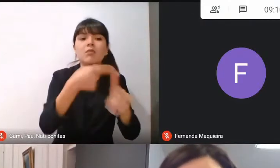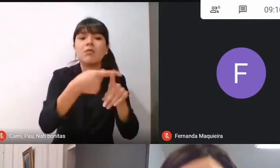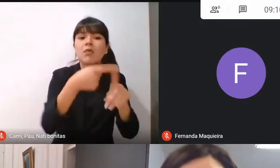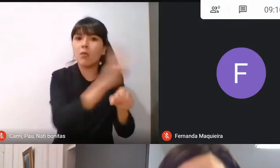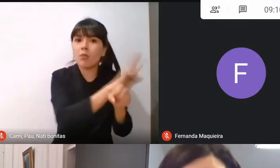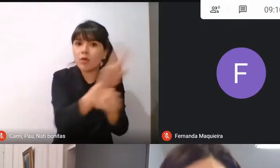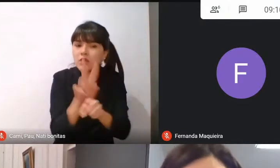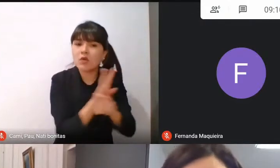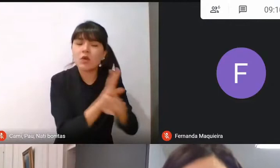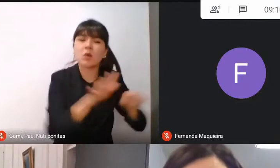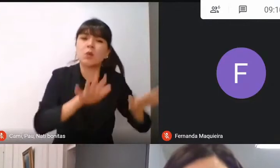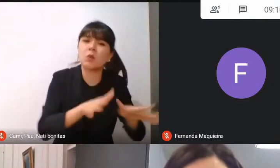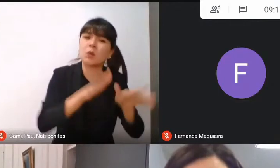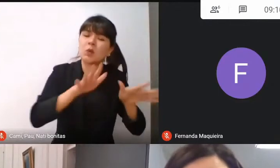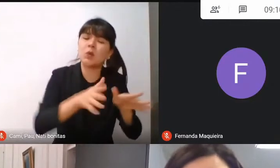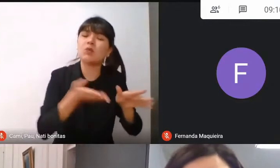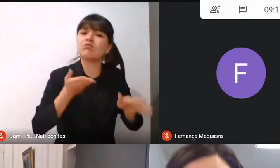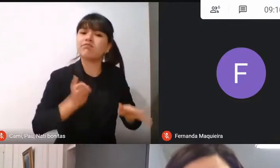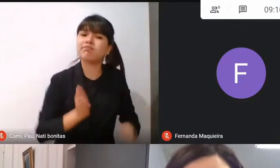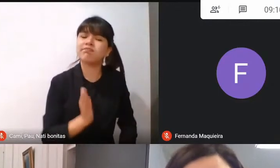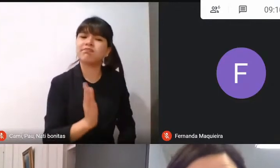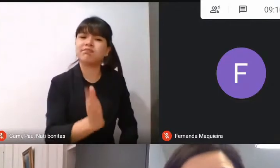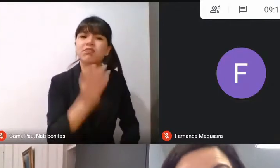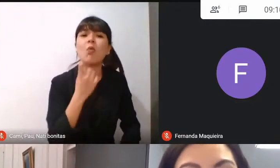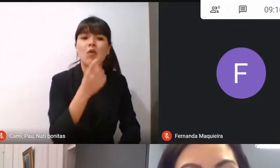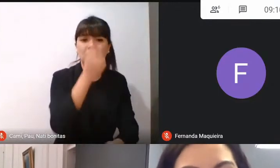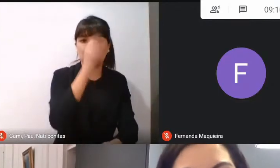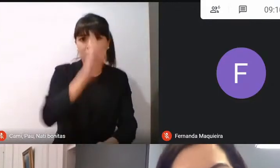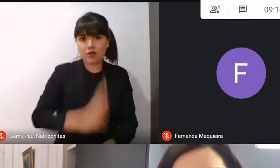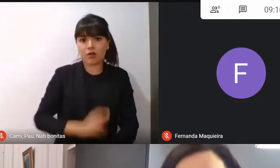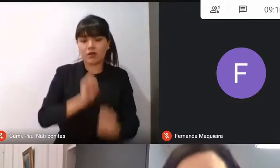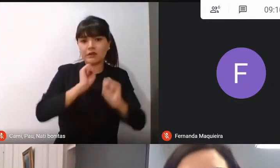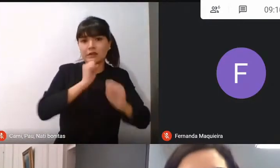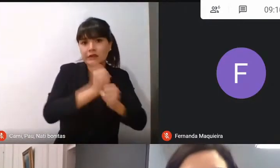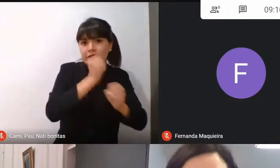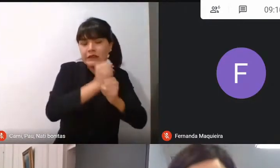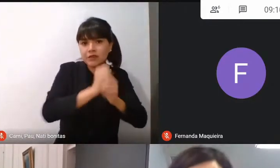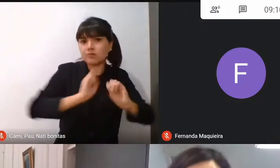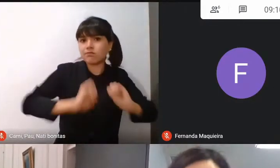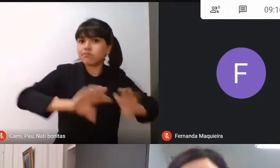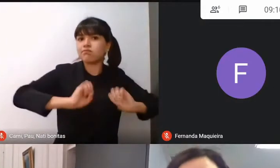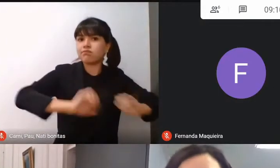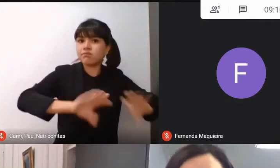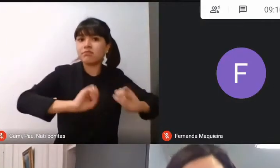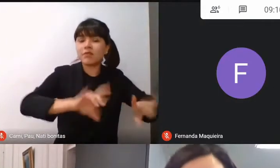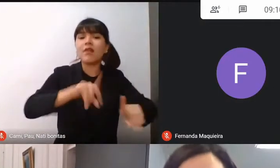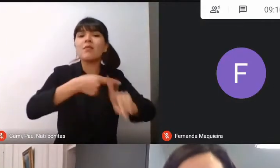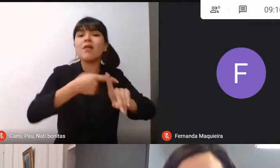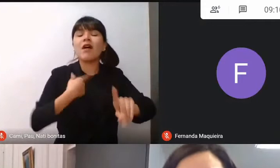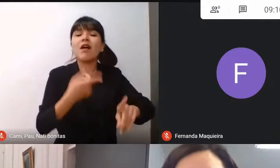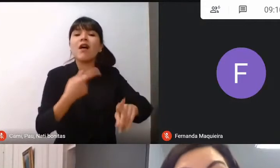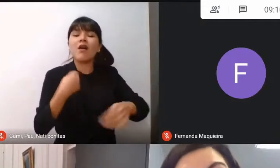seguir enseñando. Han sido tan generosos como para aprender y enseñar y seguir